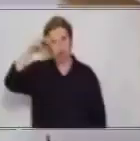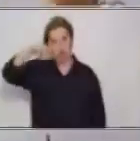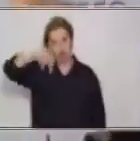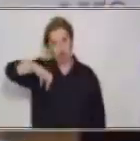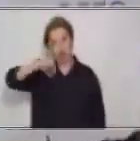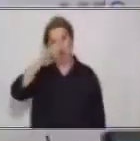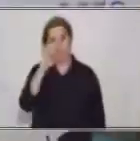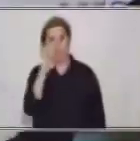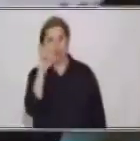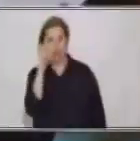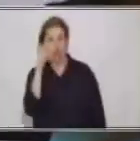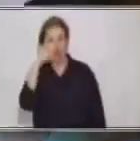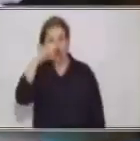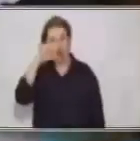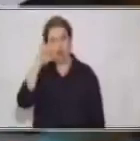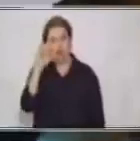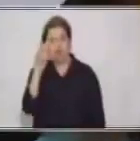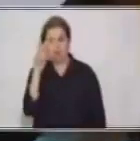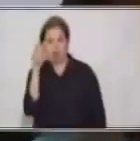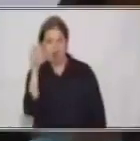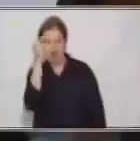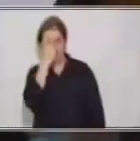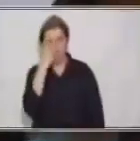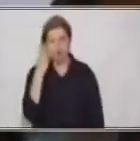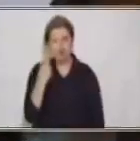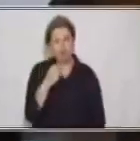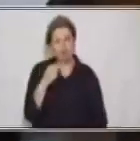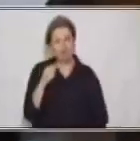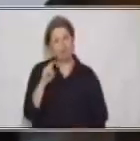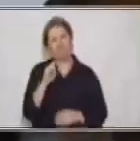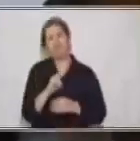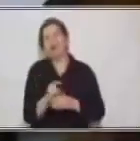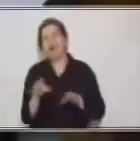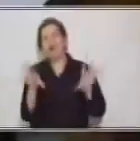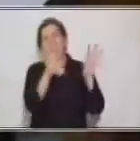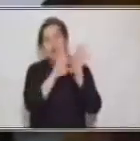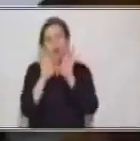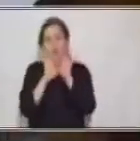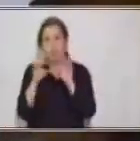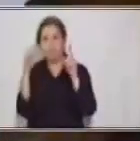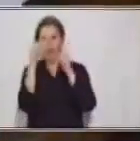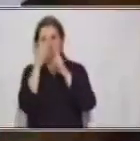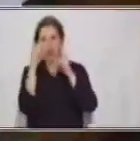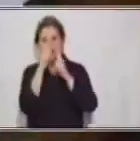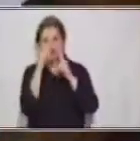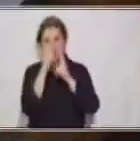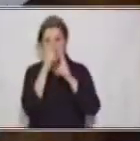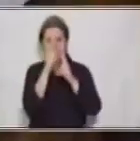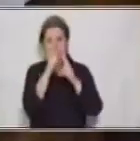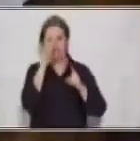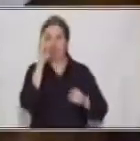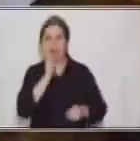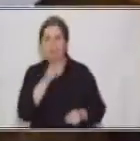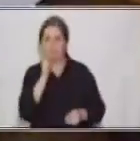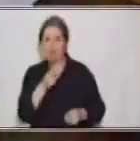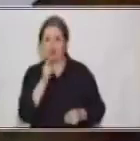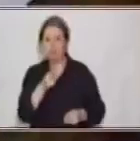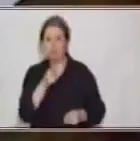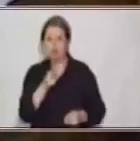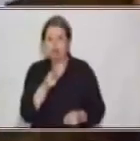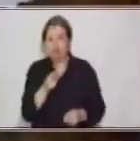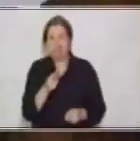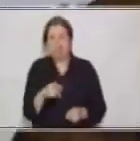adversativas. Copulativas enlazan palabras o expresiones que dependen de una misma afirmación